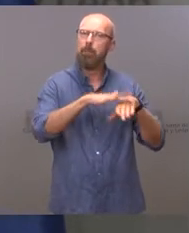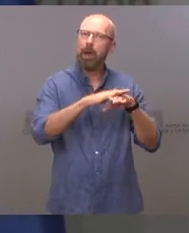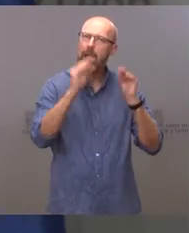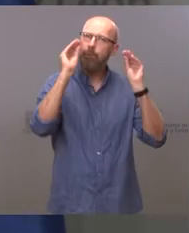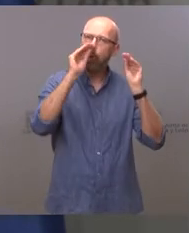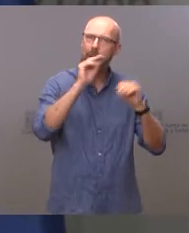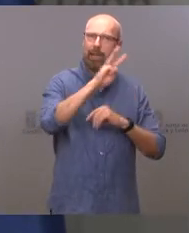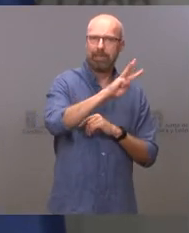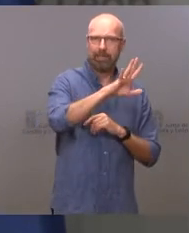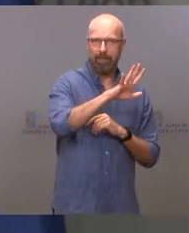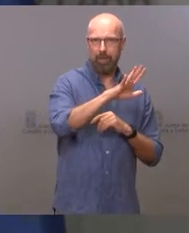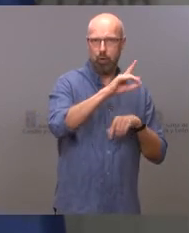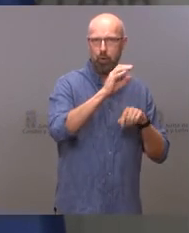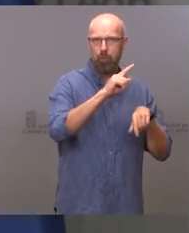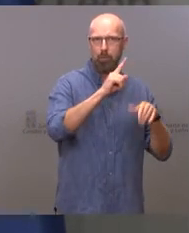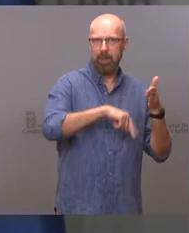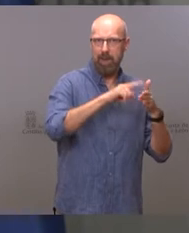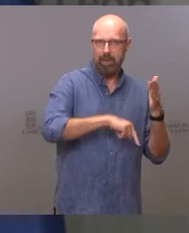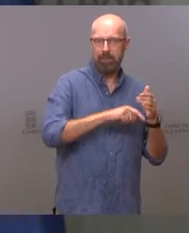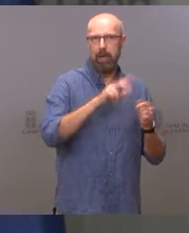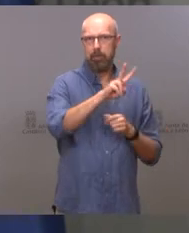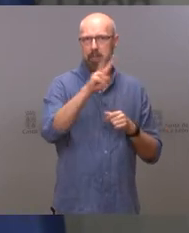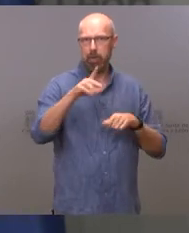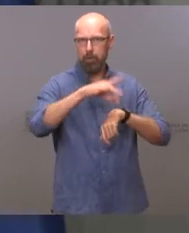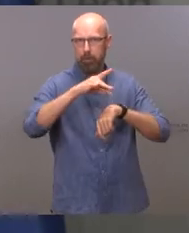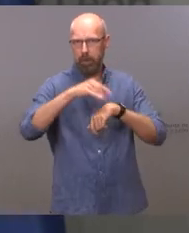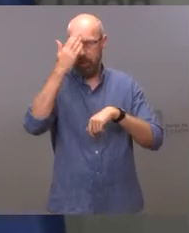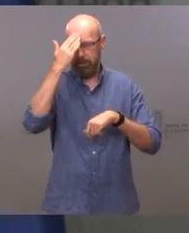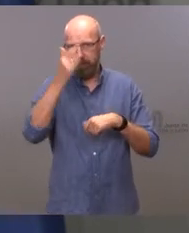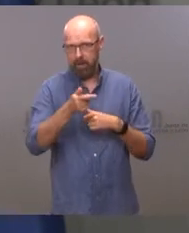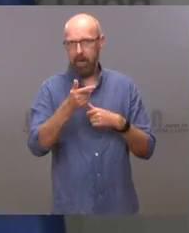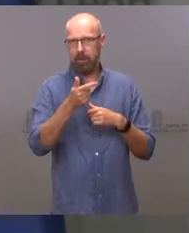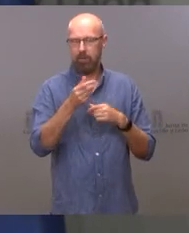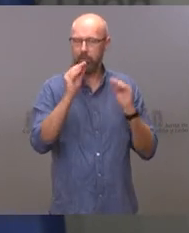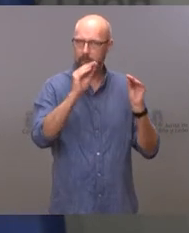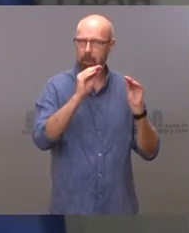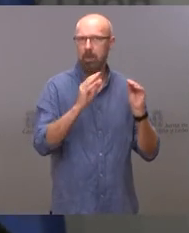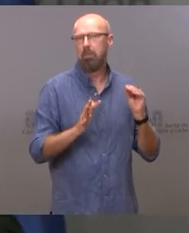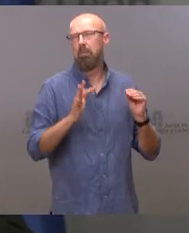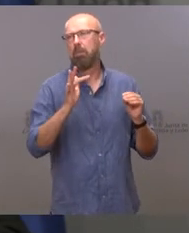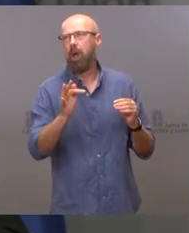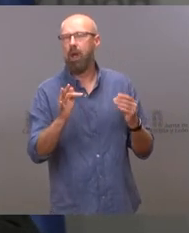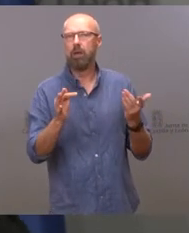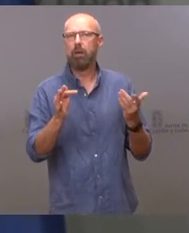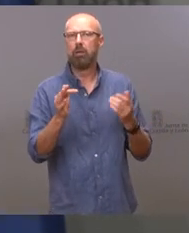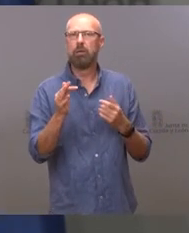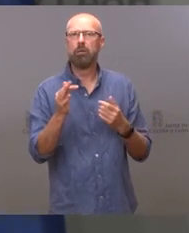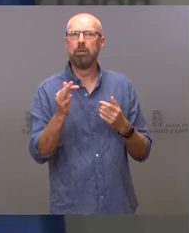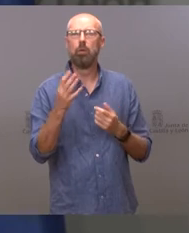más, 22 médicos de familia, especialistas en familia más, y otros cuatro